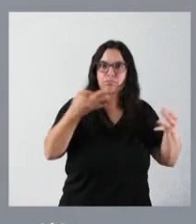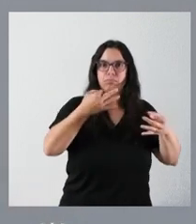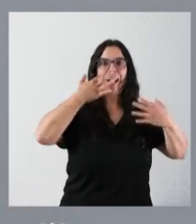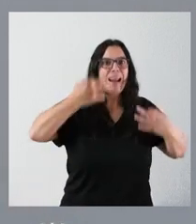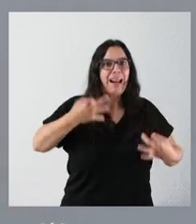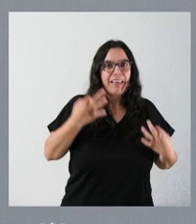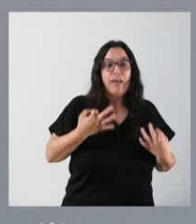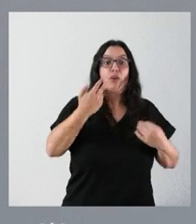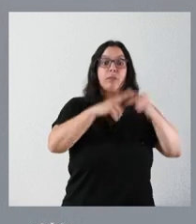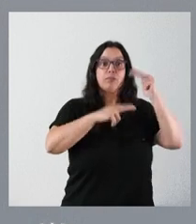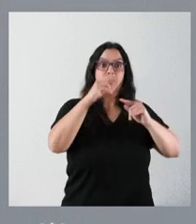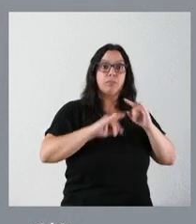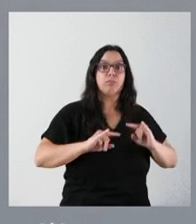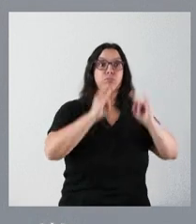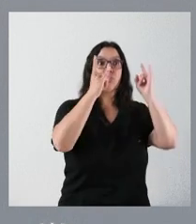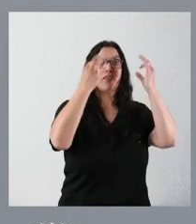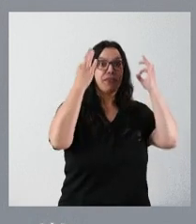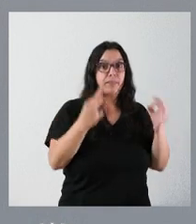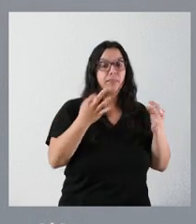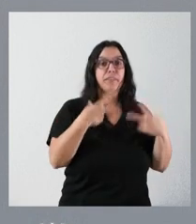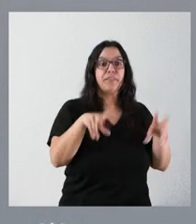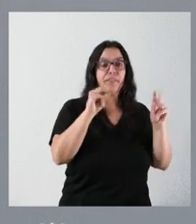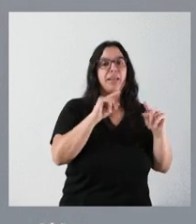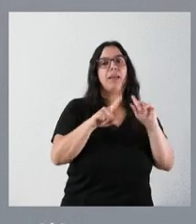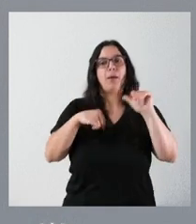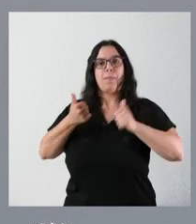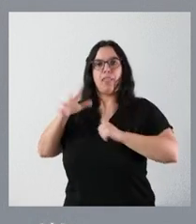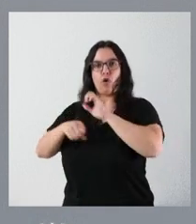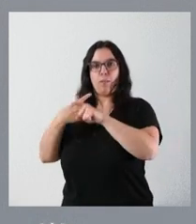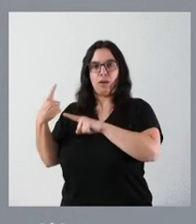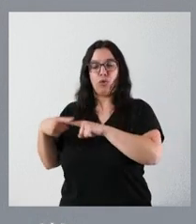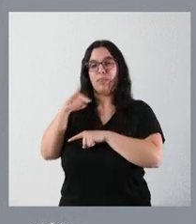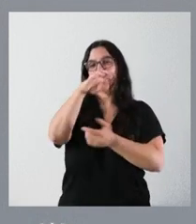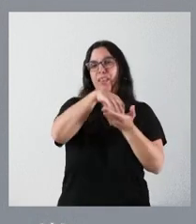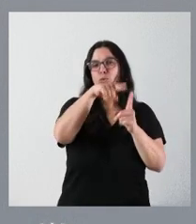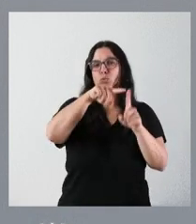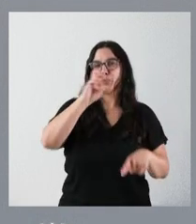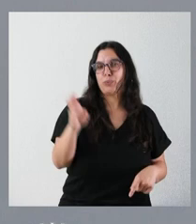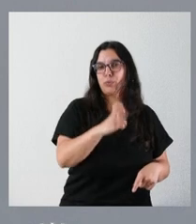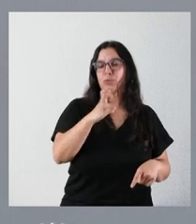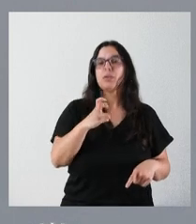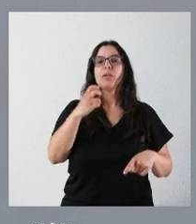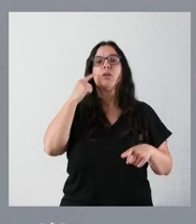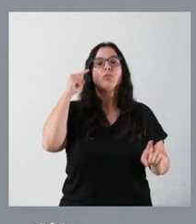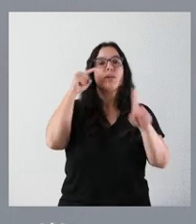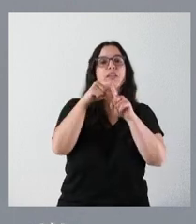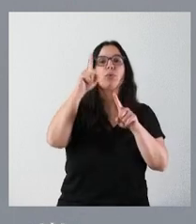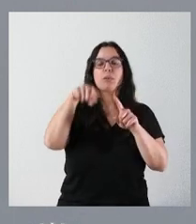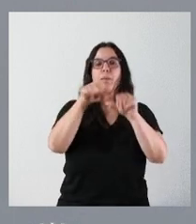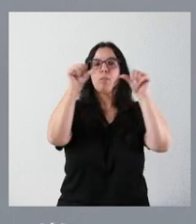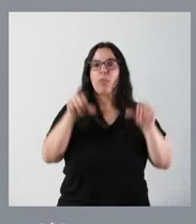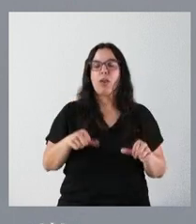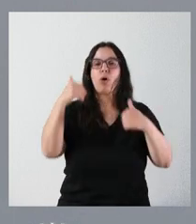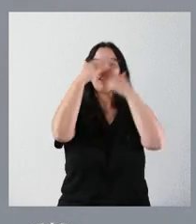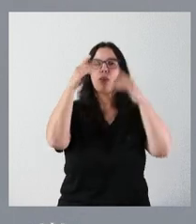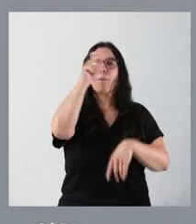tanto, hasta que no finalice la edificación no comienza el equipamiento. Se trata de un centro multiusos en Salamanca destinado al modelo de atención centrada